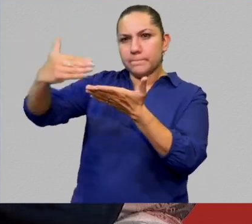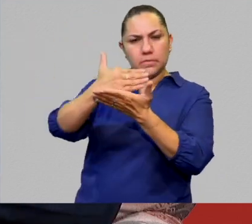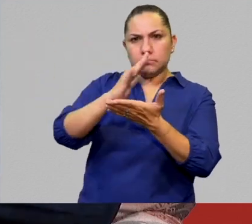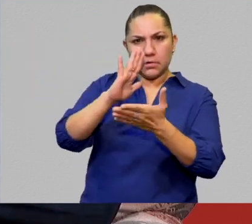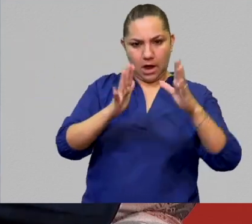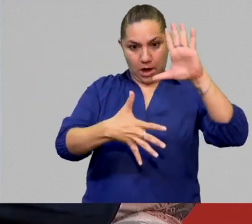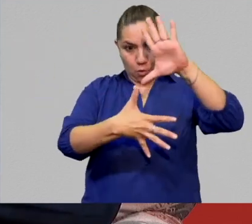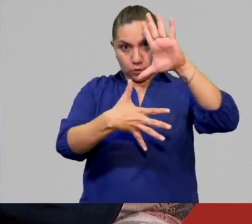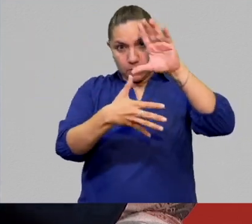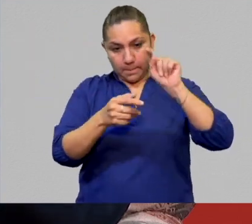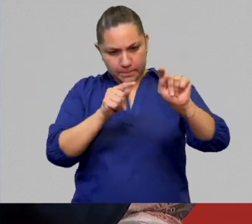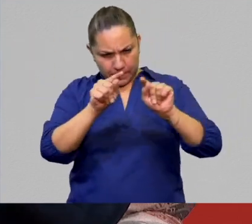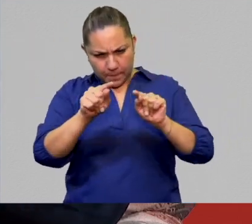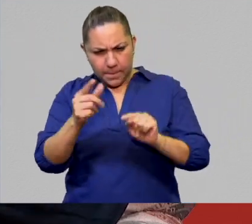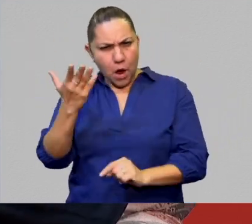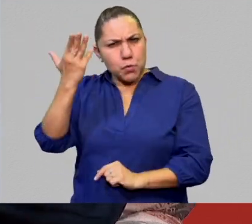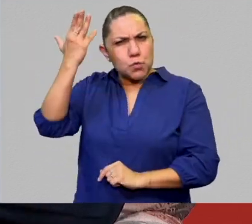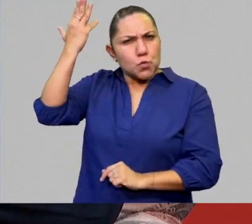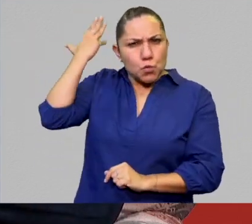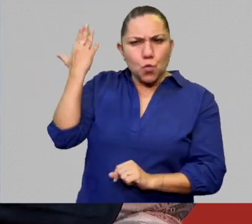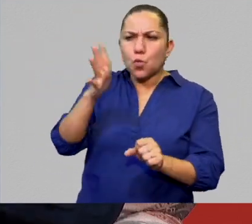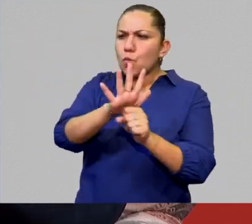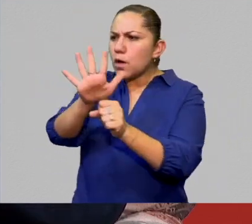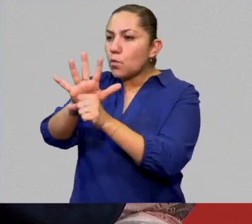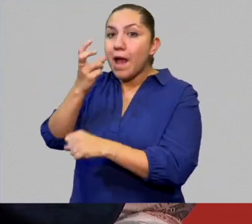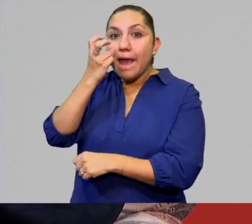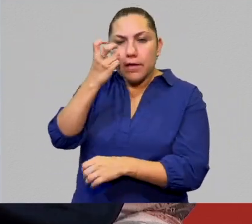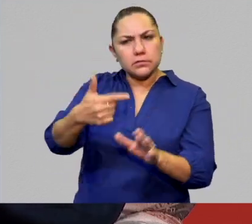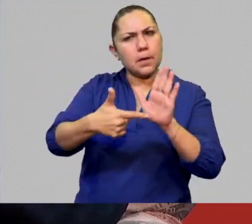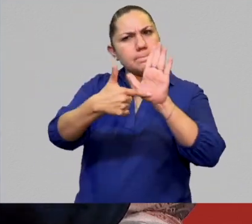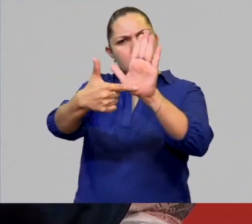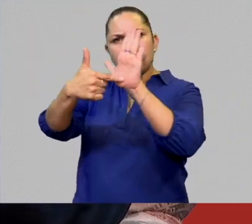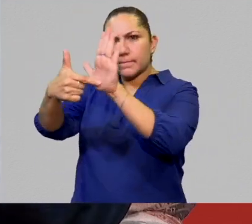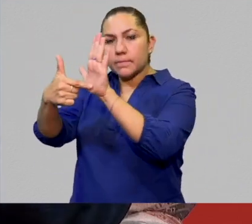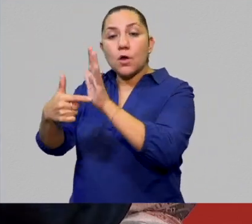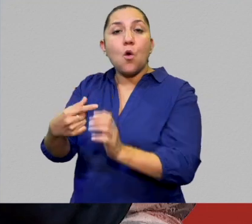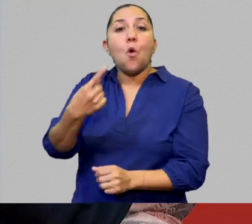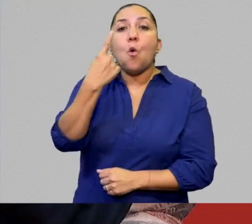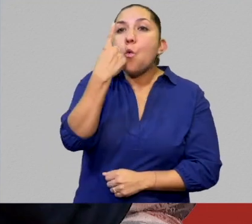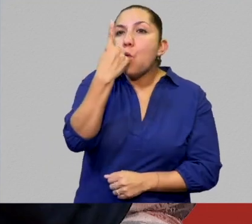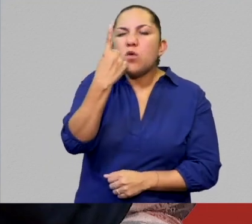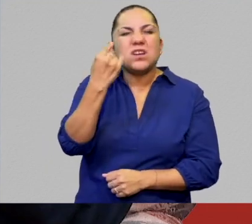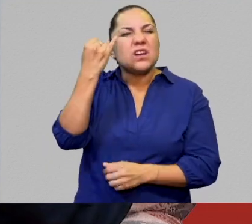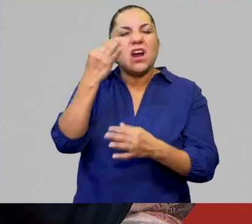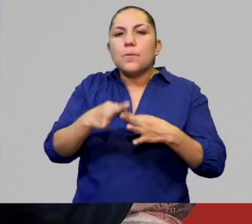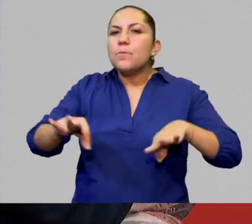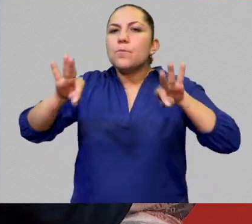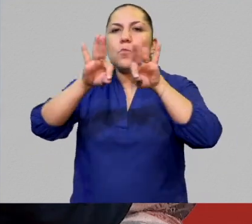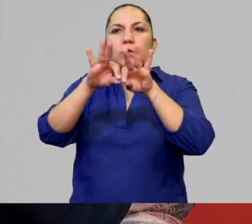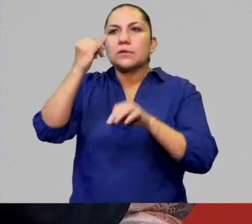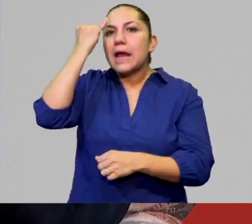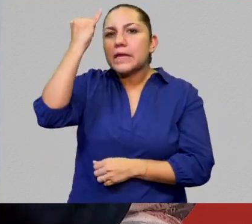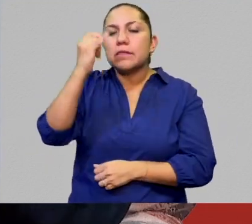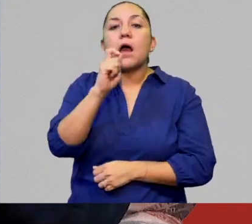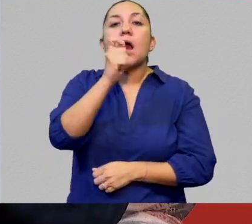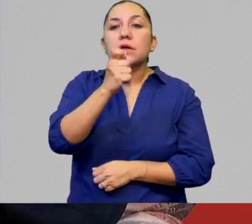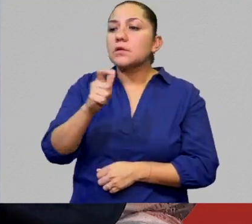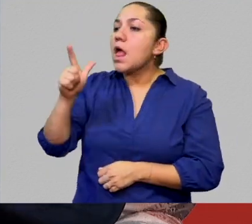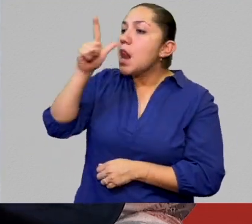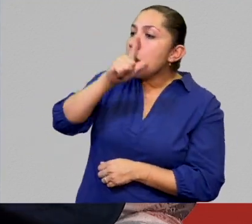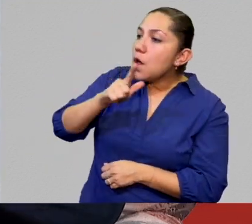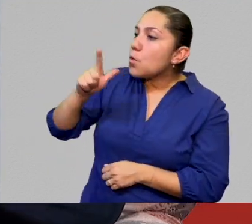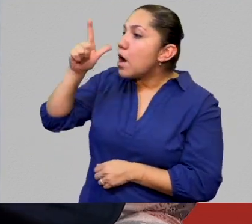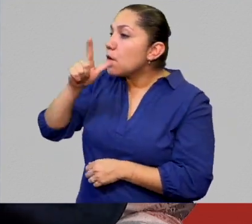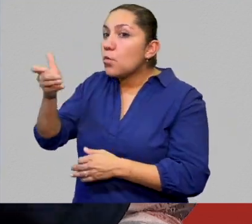continente, las lenguas hegemónicas. Bajo una premisa fundamental, no hay idiomas superiores y no hay idiomas inferiores.